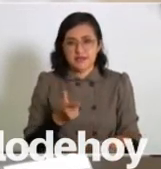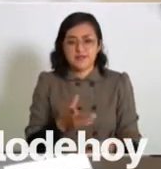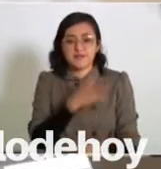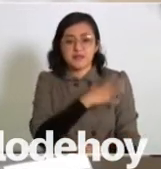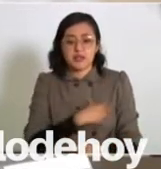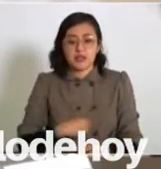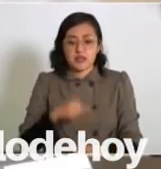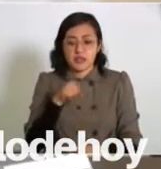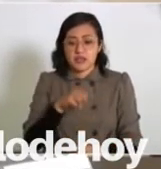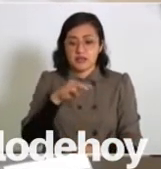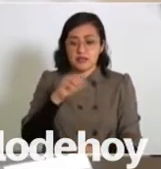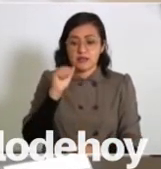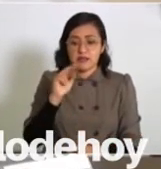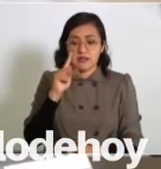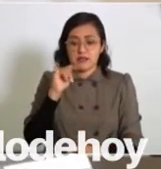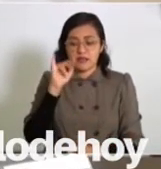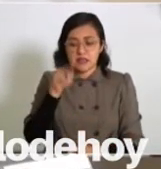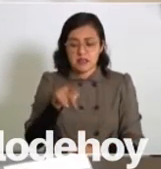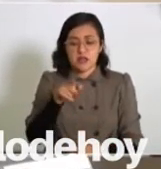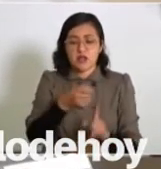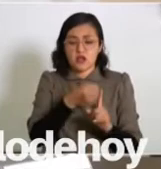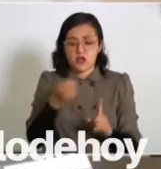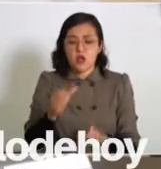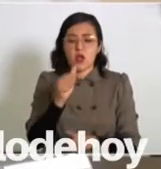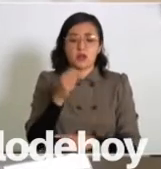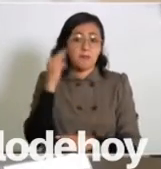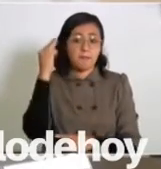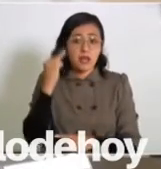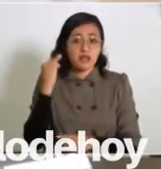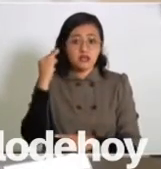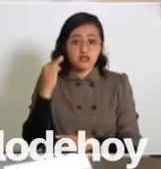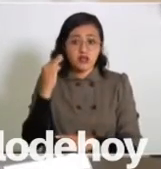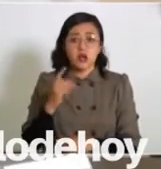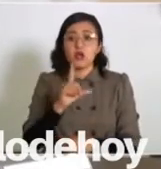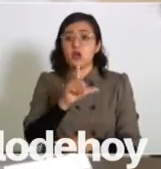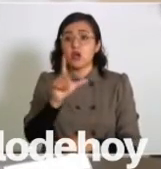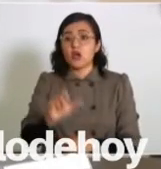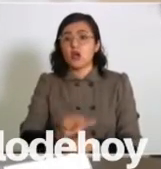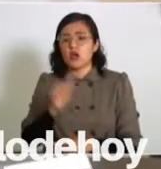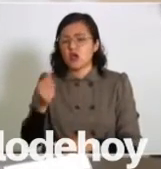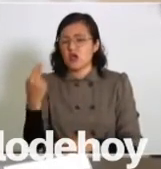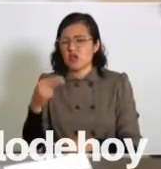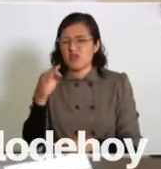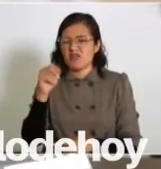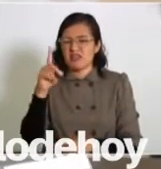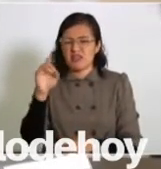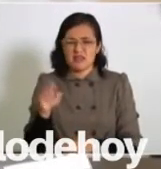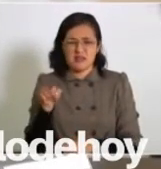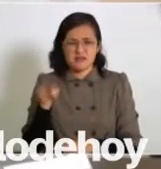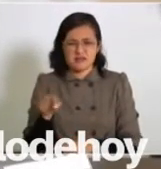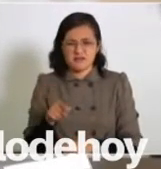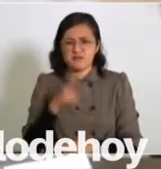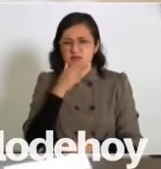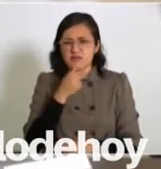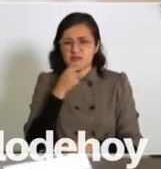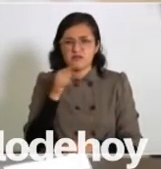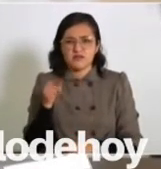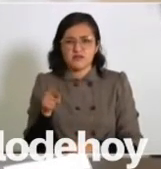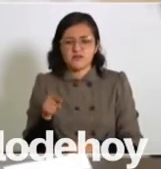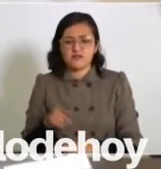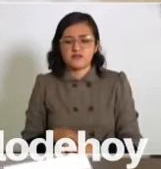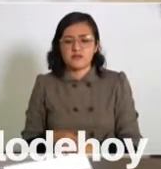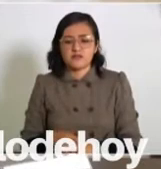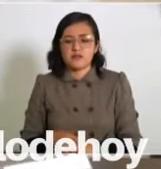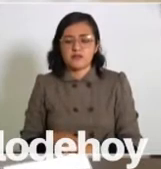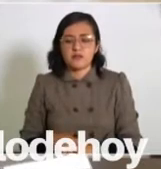hijo de Martín, de la organización 11 de marzo, y el otro, el FEDE, el otro, FEDE,